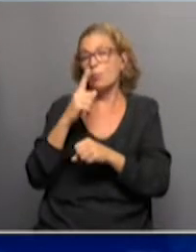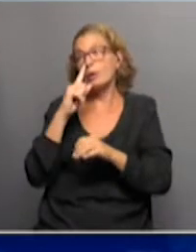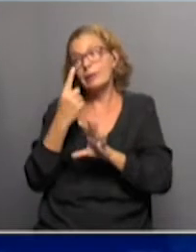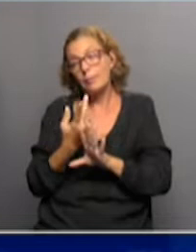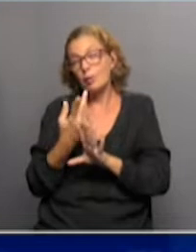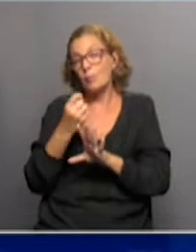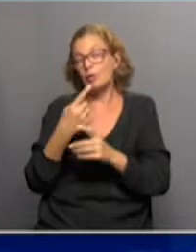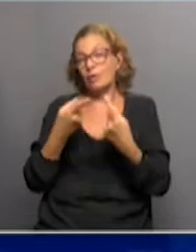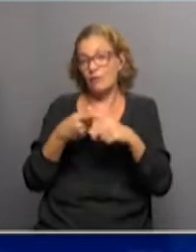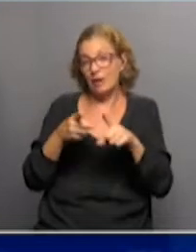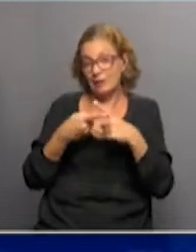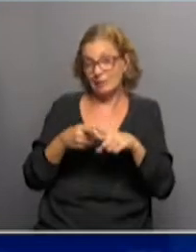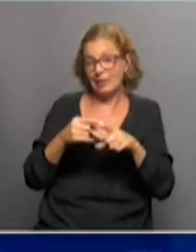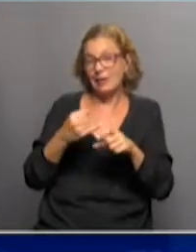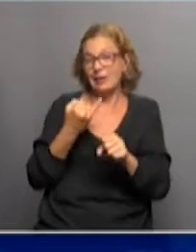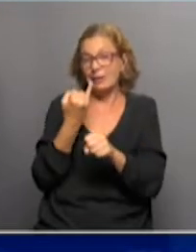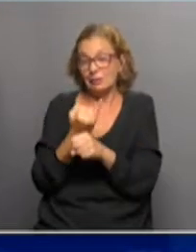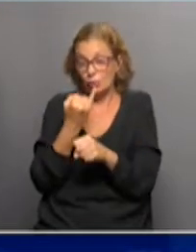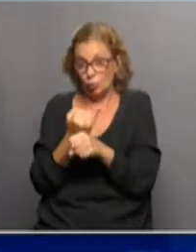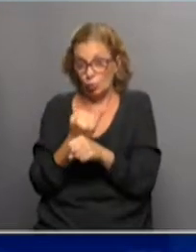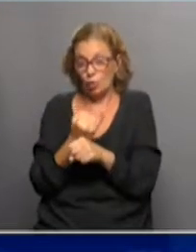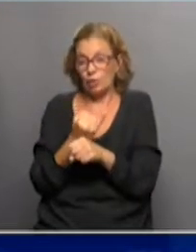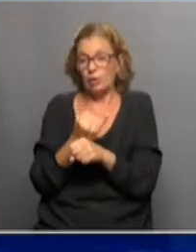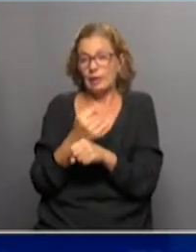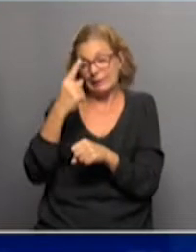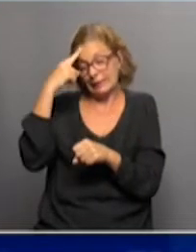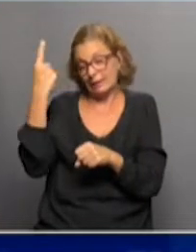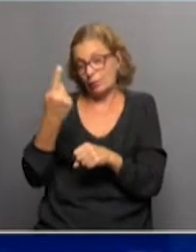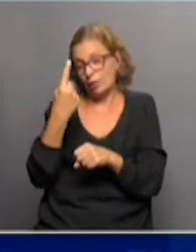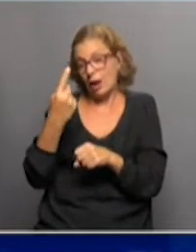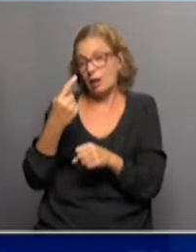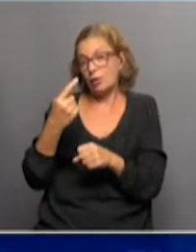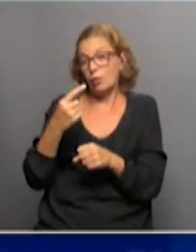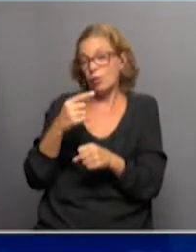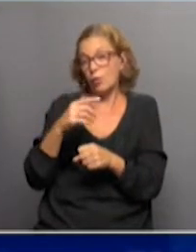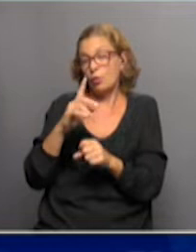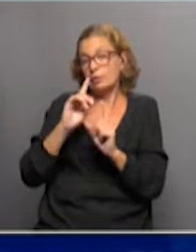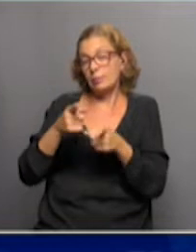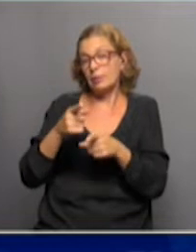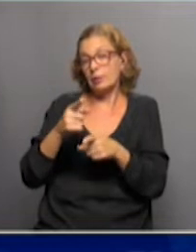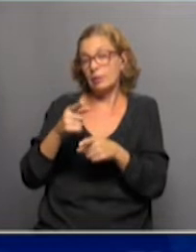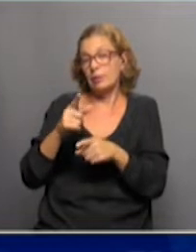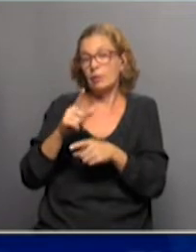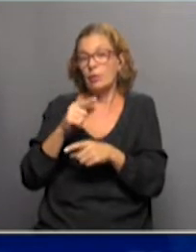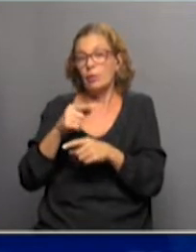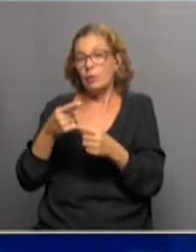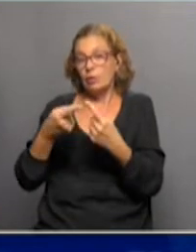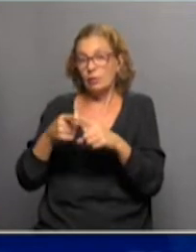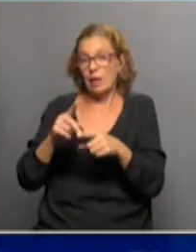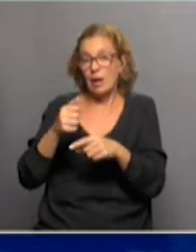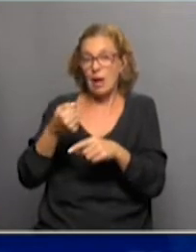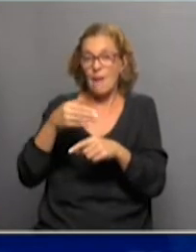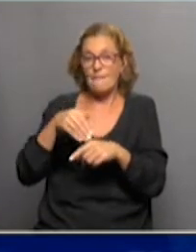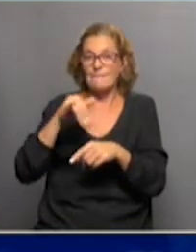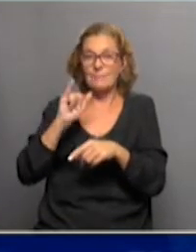por diferentes organismos, tanto internacionales como regionales, como puede haber sido la ANMAT o ANVISA de